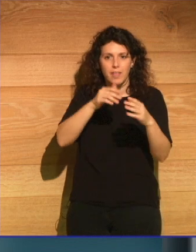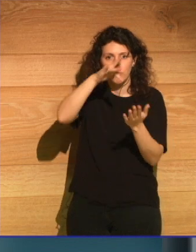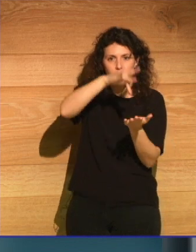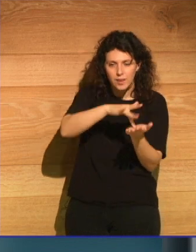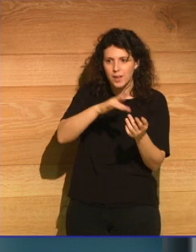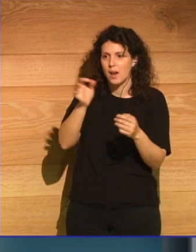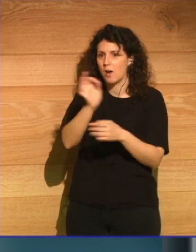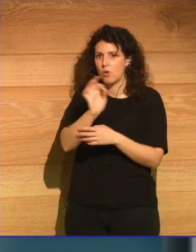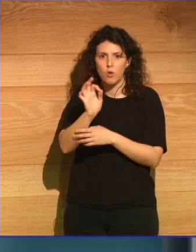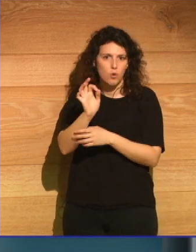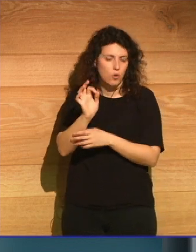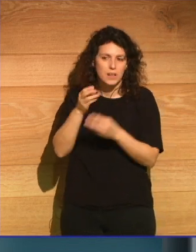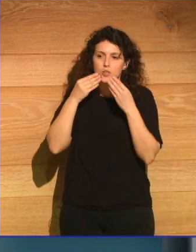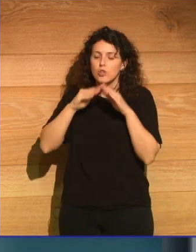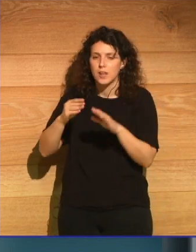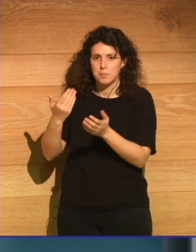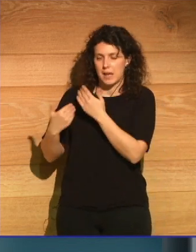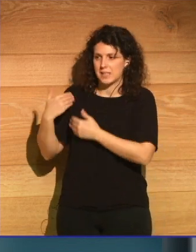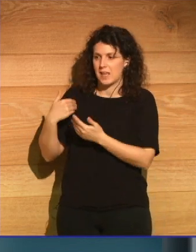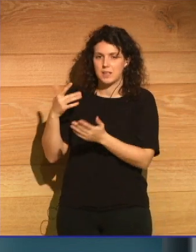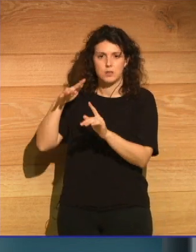haber pasado. Esas historias nos permitían